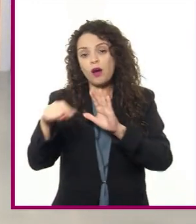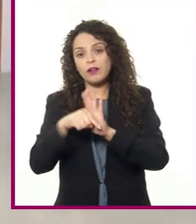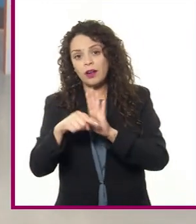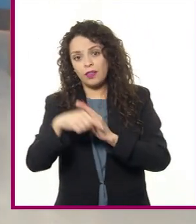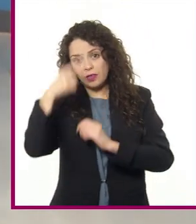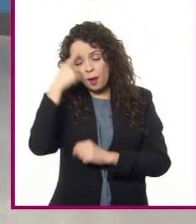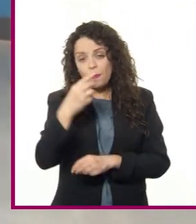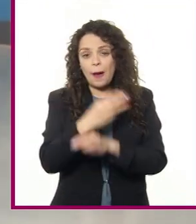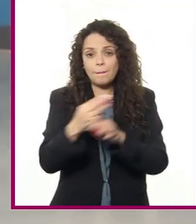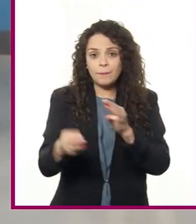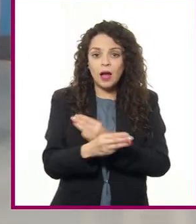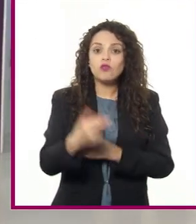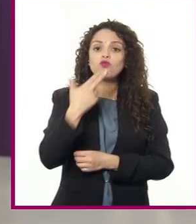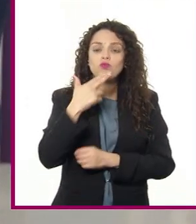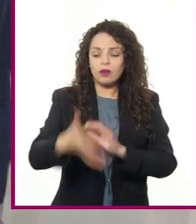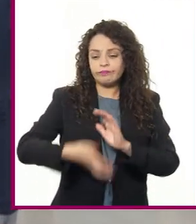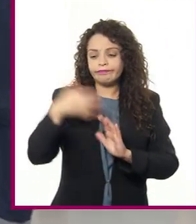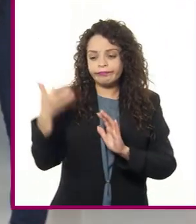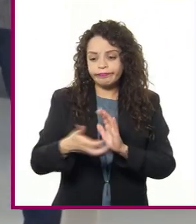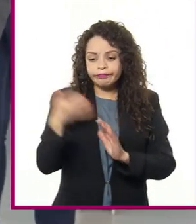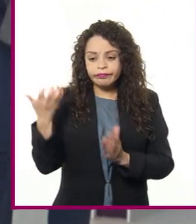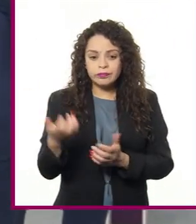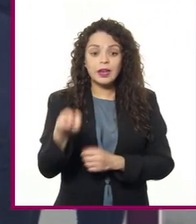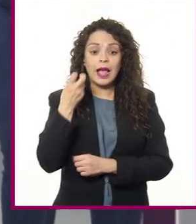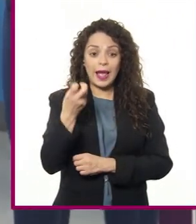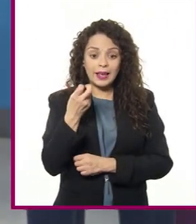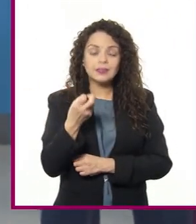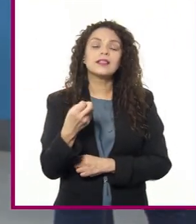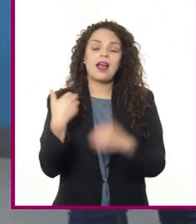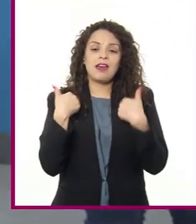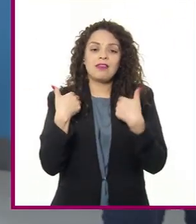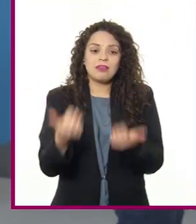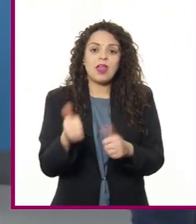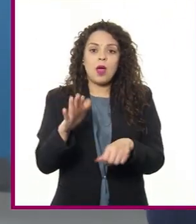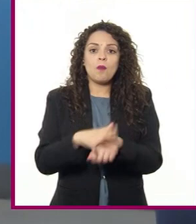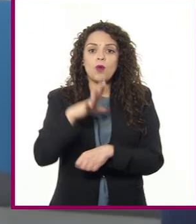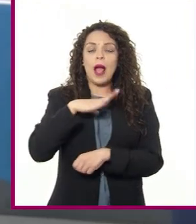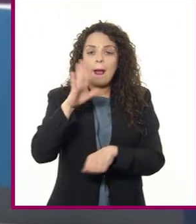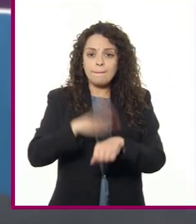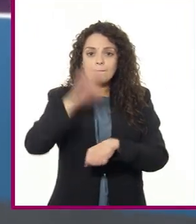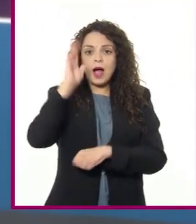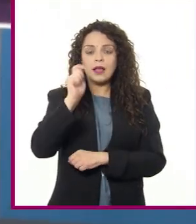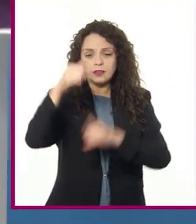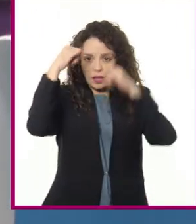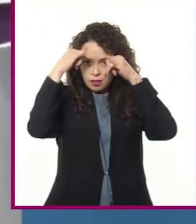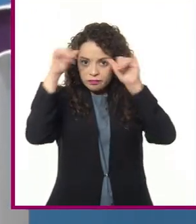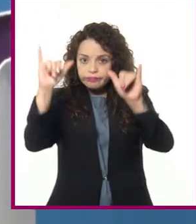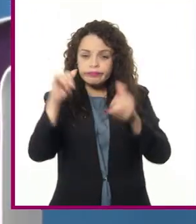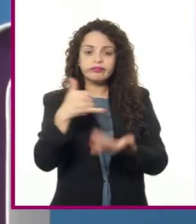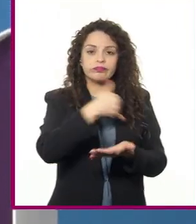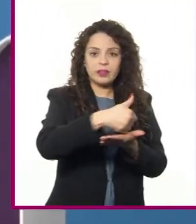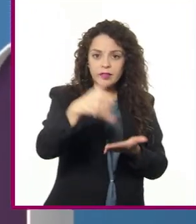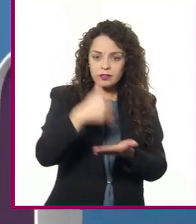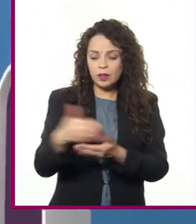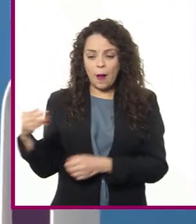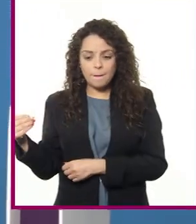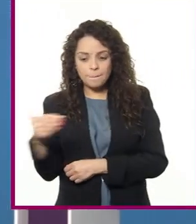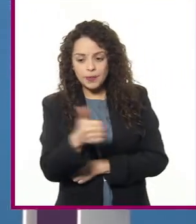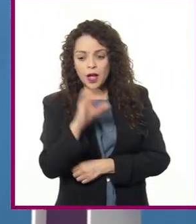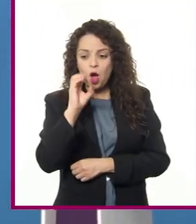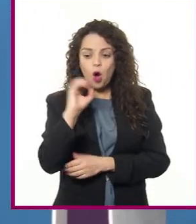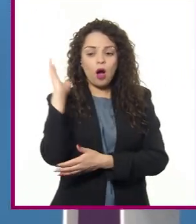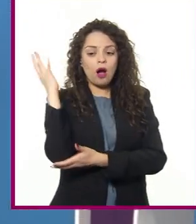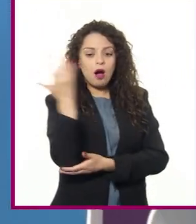Y en conclusión, eso explica por qué hay más agricultura, ganadería, pesca o actividad